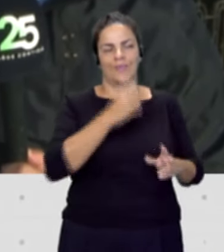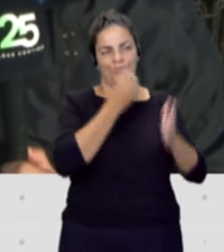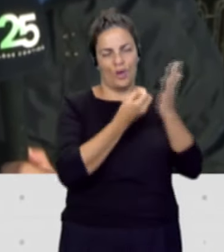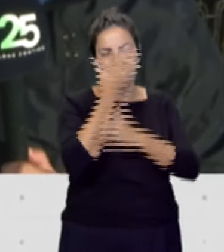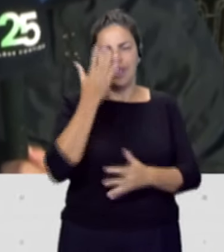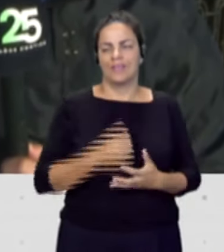Buenos días.